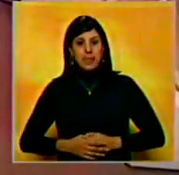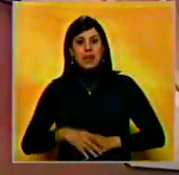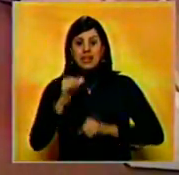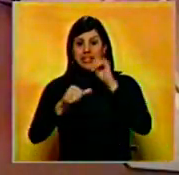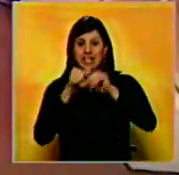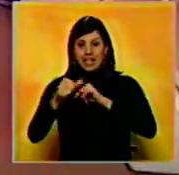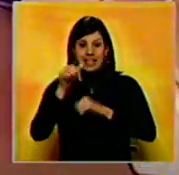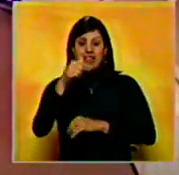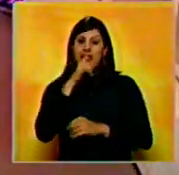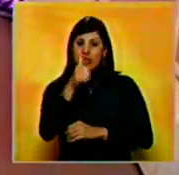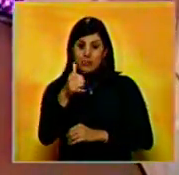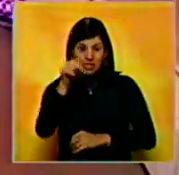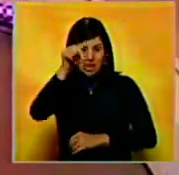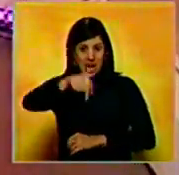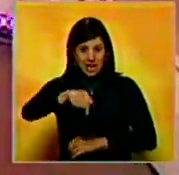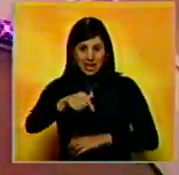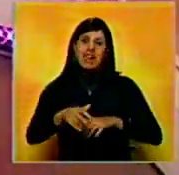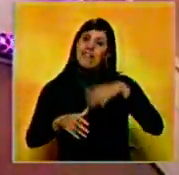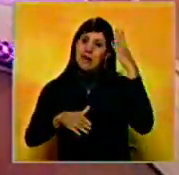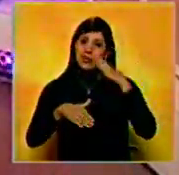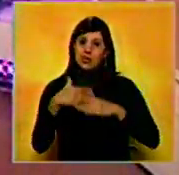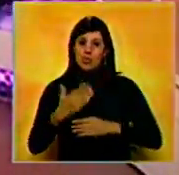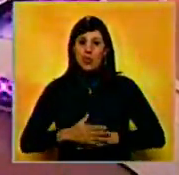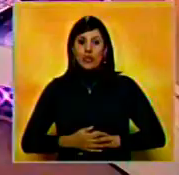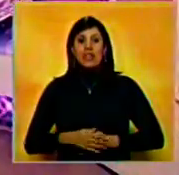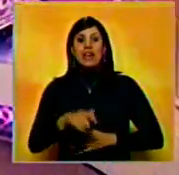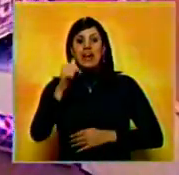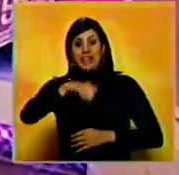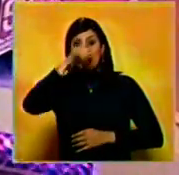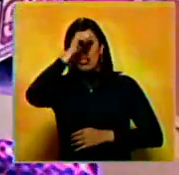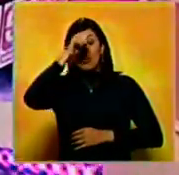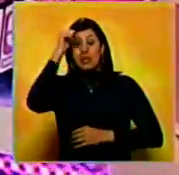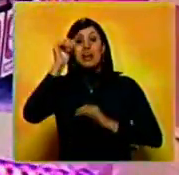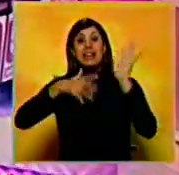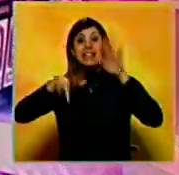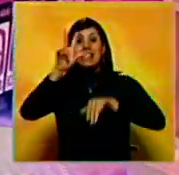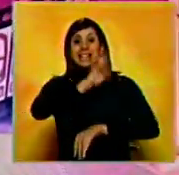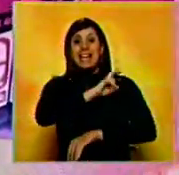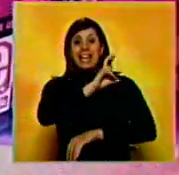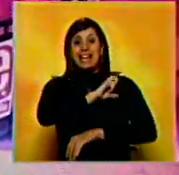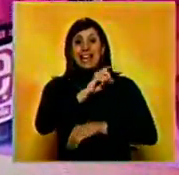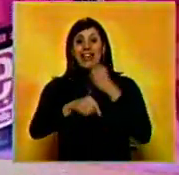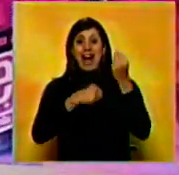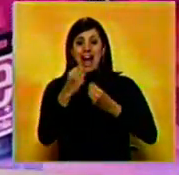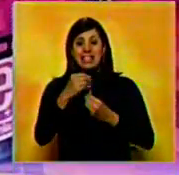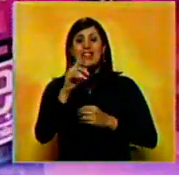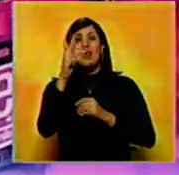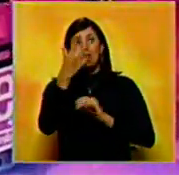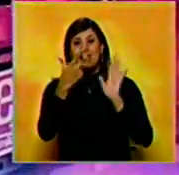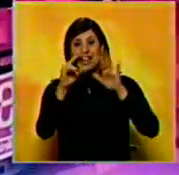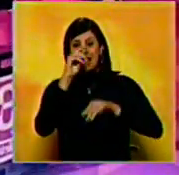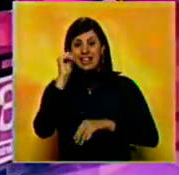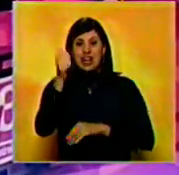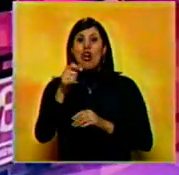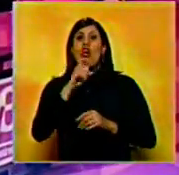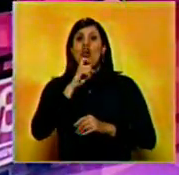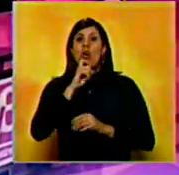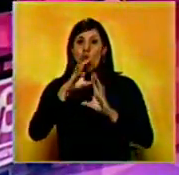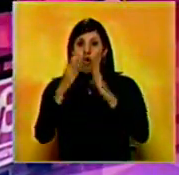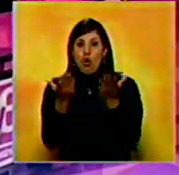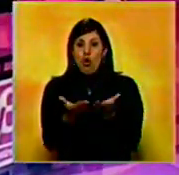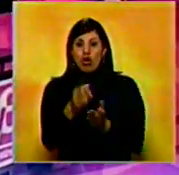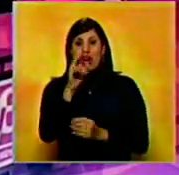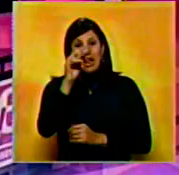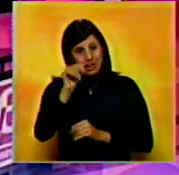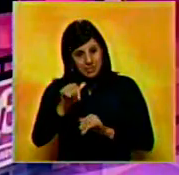Continuamos con más de las noticias del entretenimiento en Estrenos y Estrellas. Este domingo 13 de enero se realizó la edición número 70 de los premios Globo de Oro